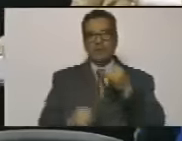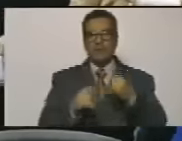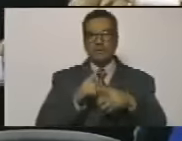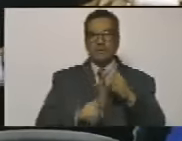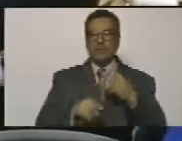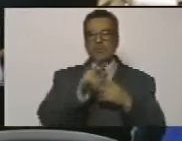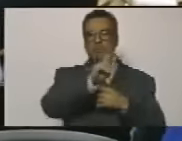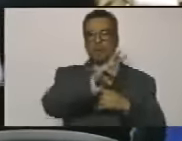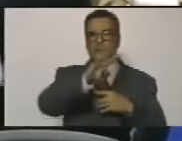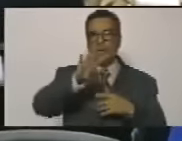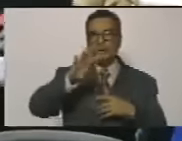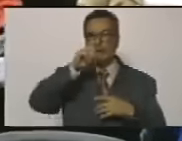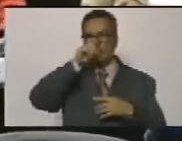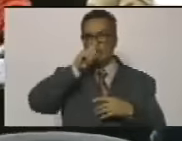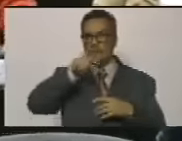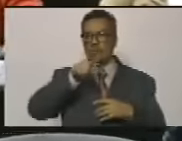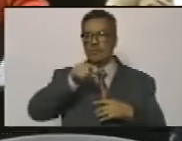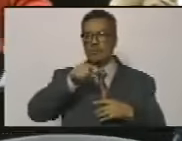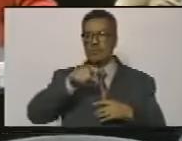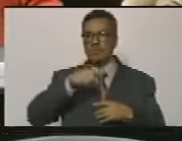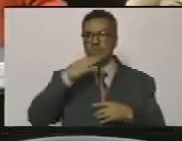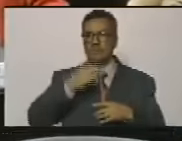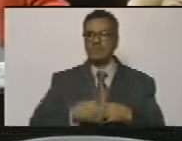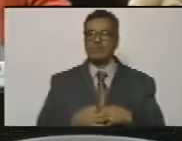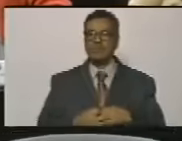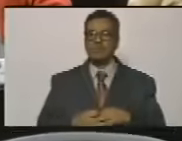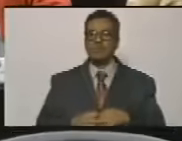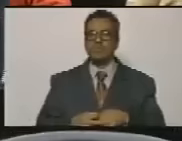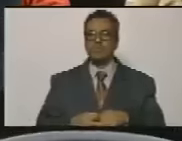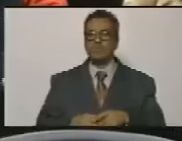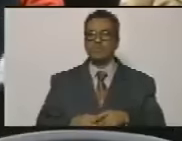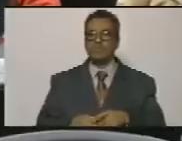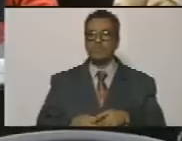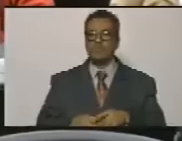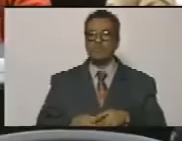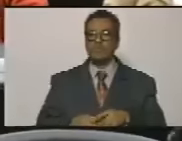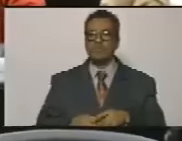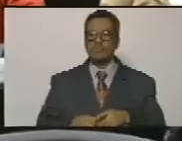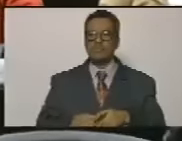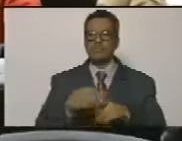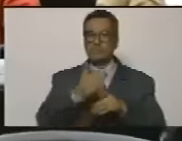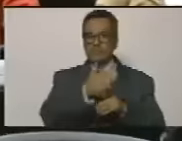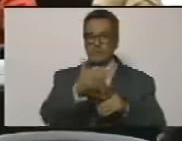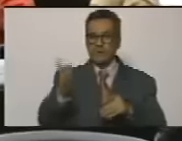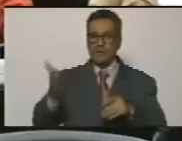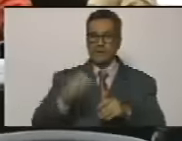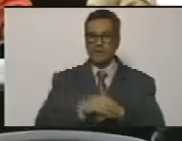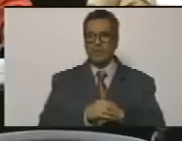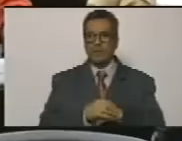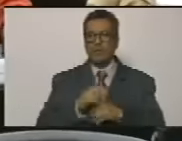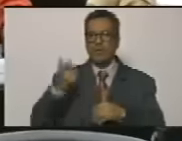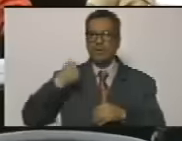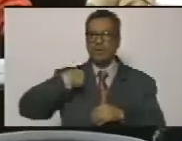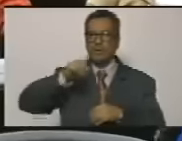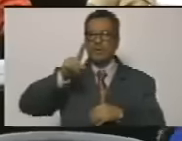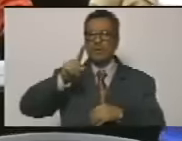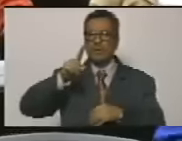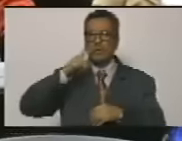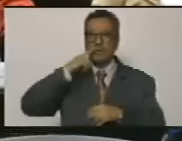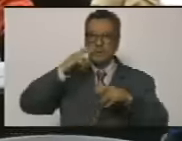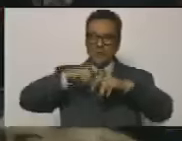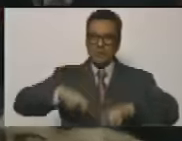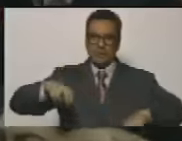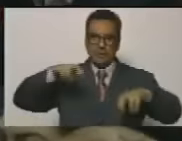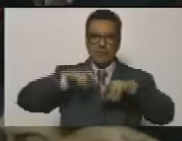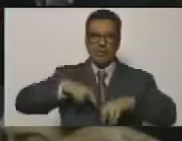24 años contundentemente ustedes tienen que revisar